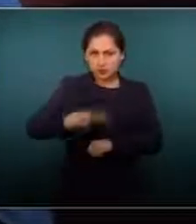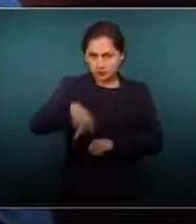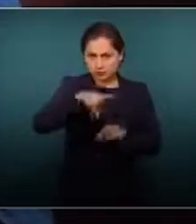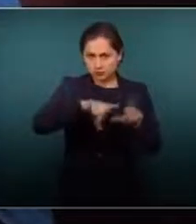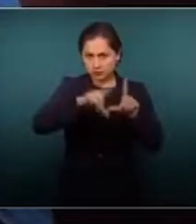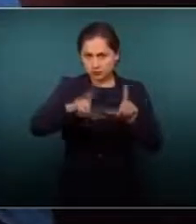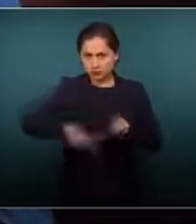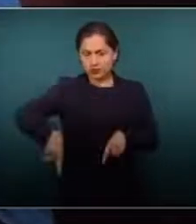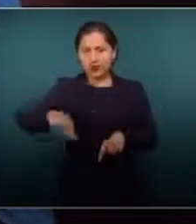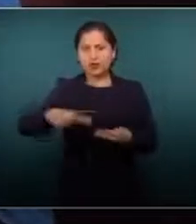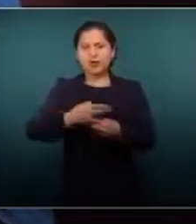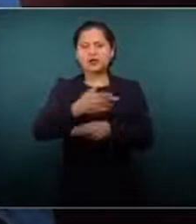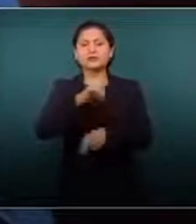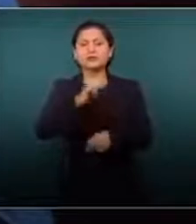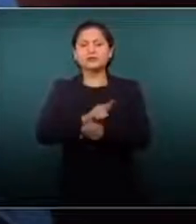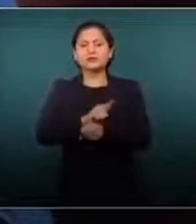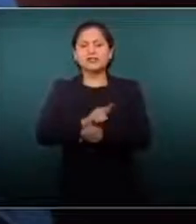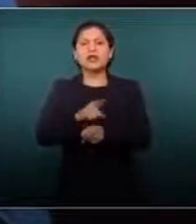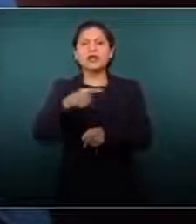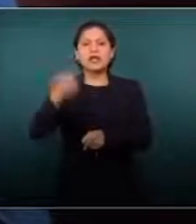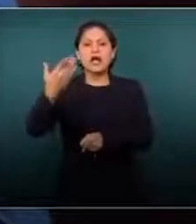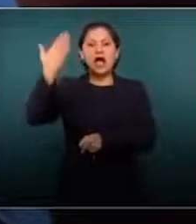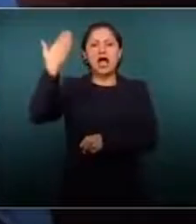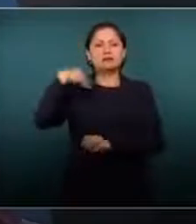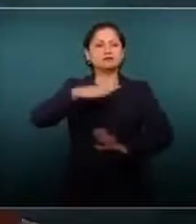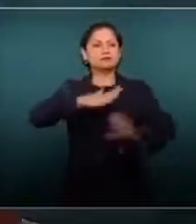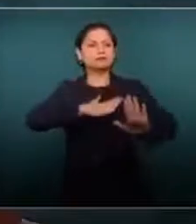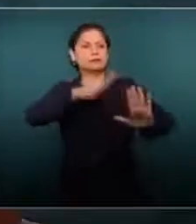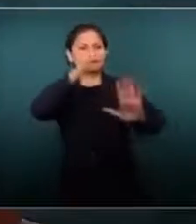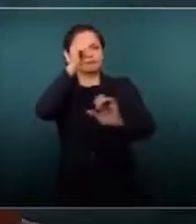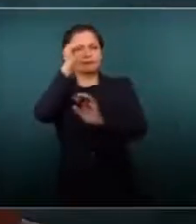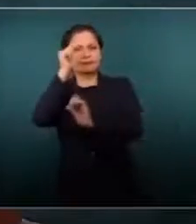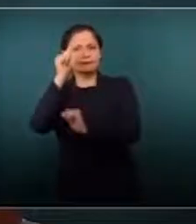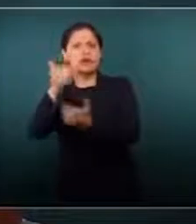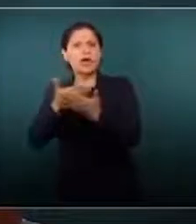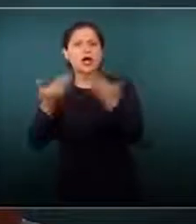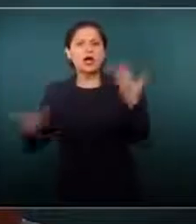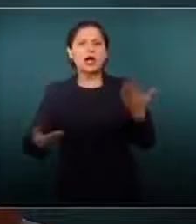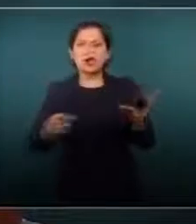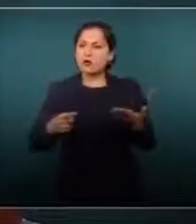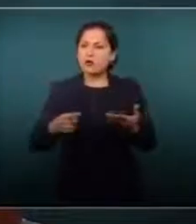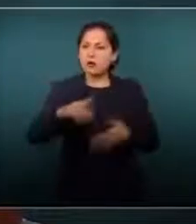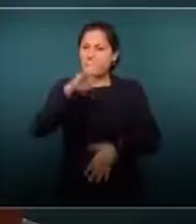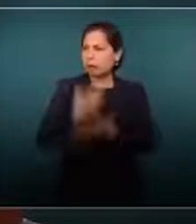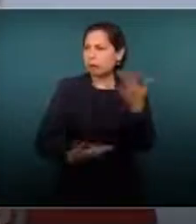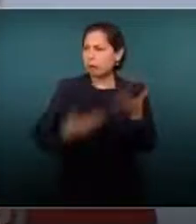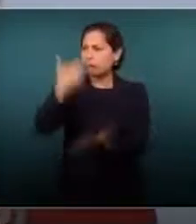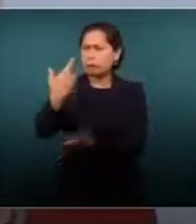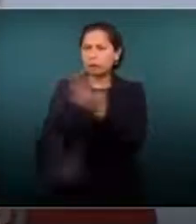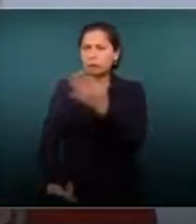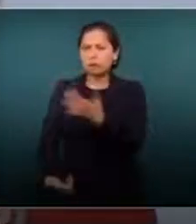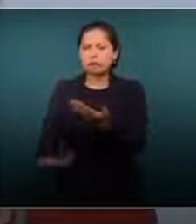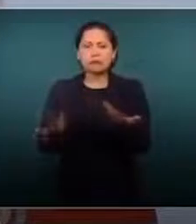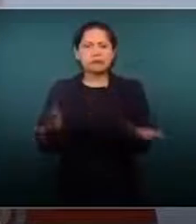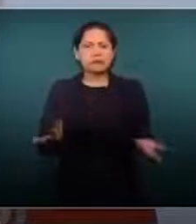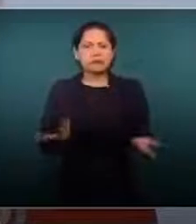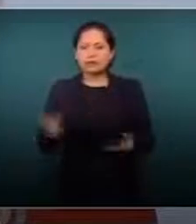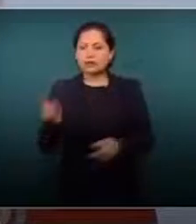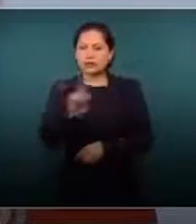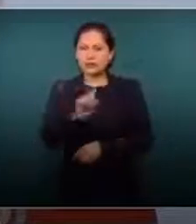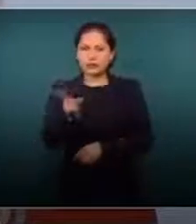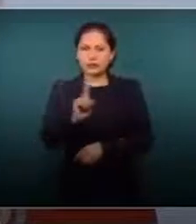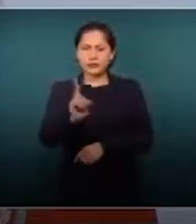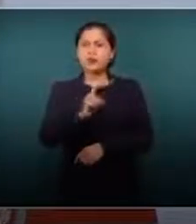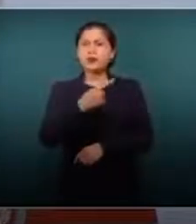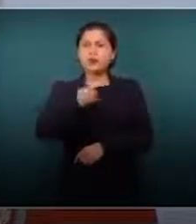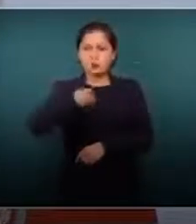están incumpliendo con los compromisos. No, estamos actuando en el marco de la ley